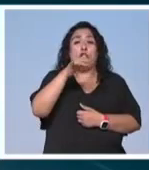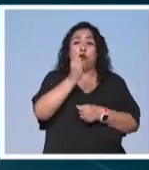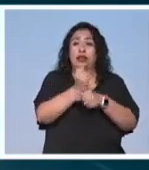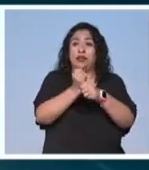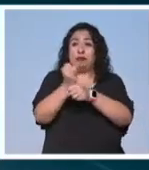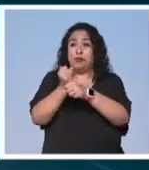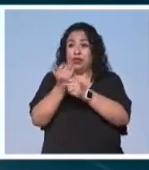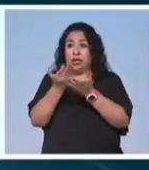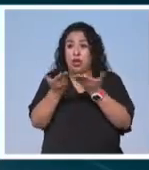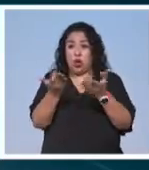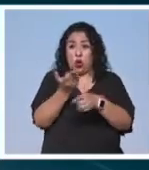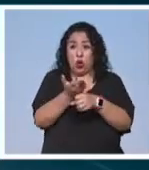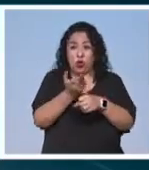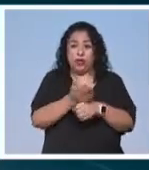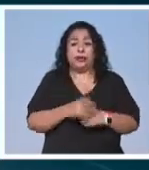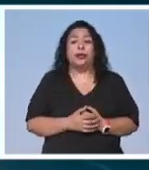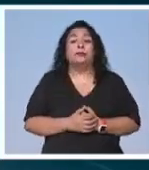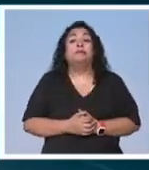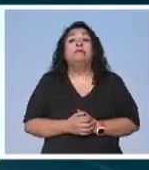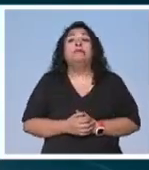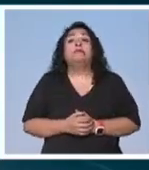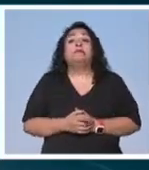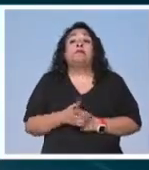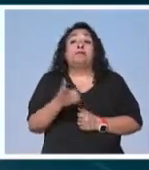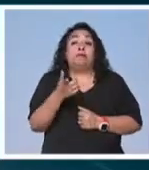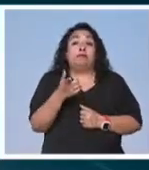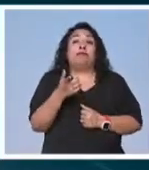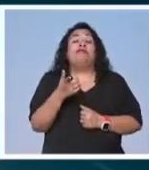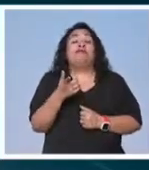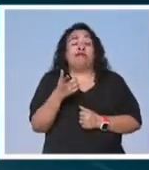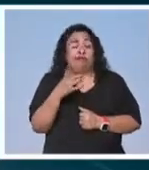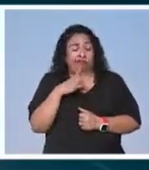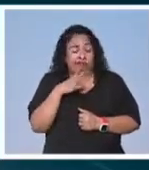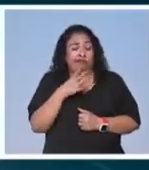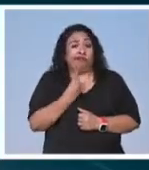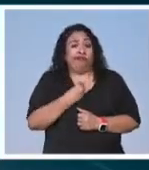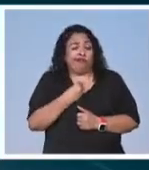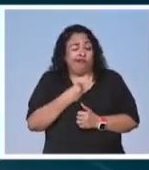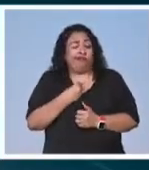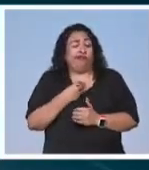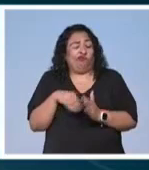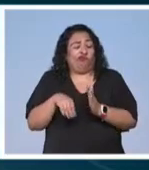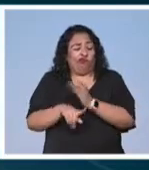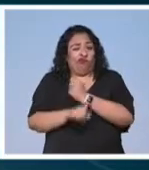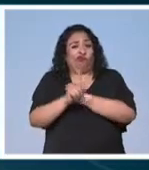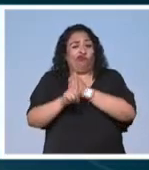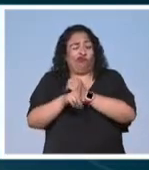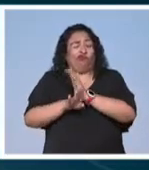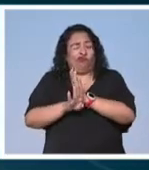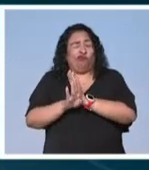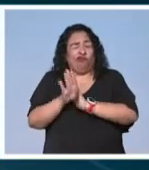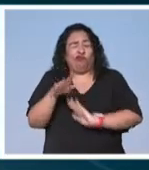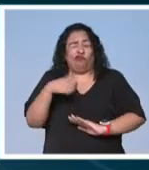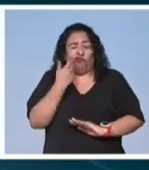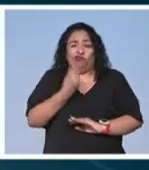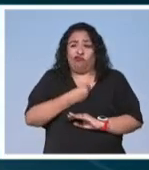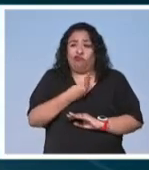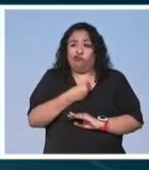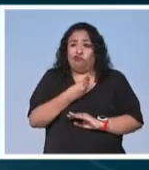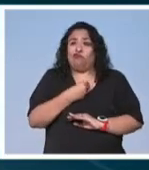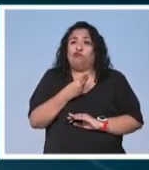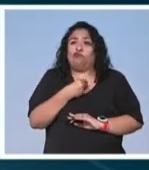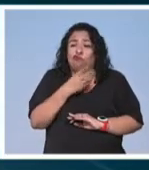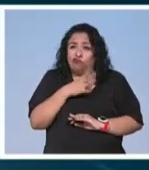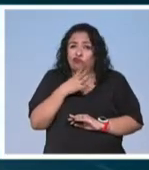estudiado hasta el momento los sistemas son resilientes resisten a este cambio y están así sosteniendo